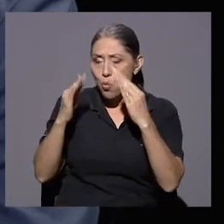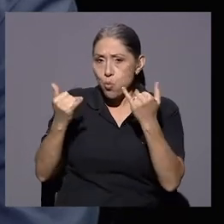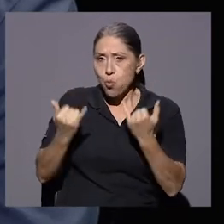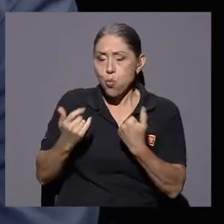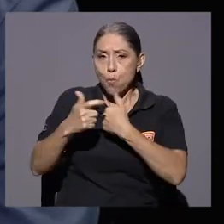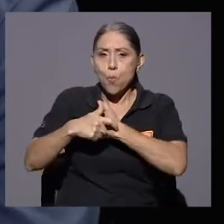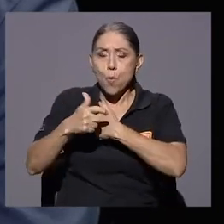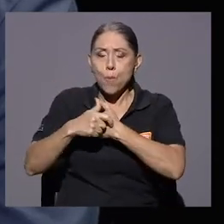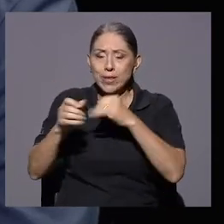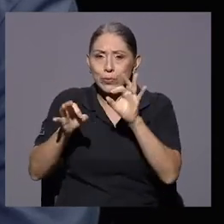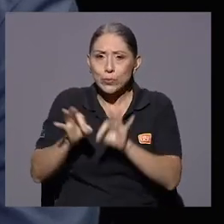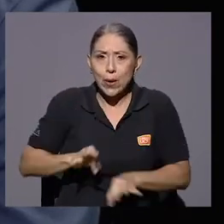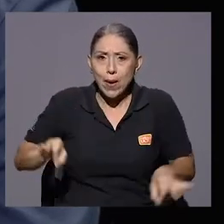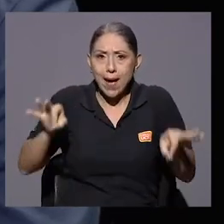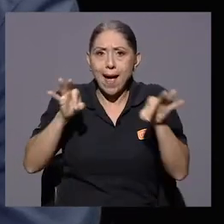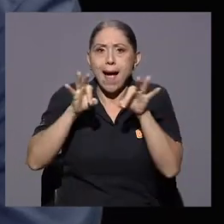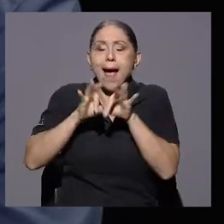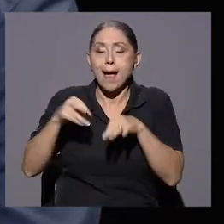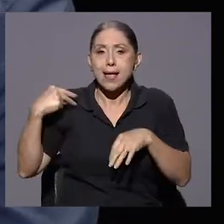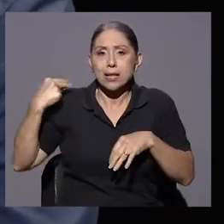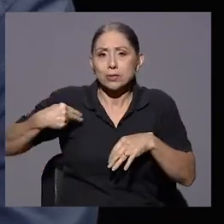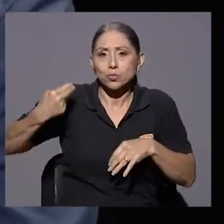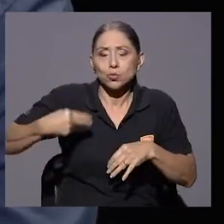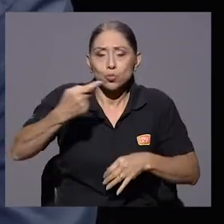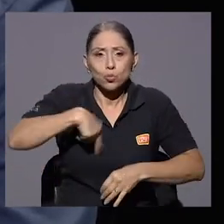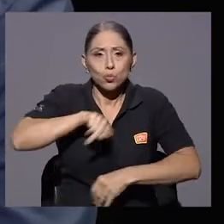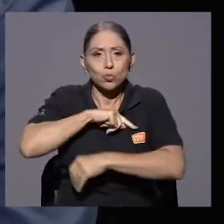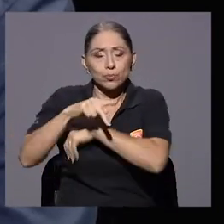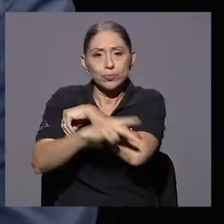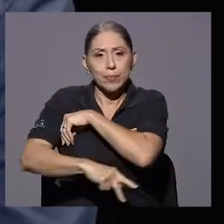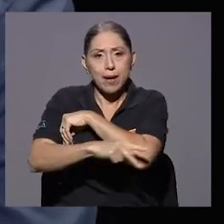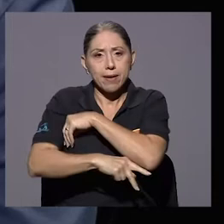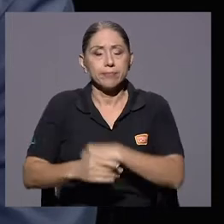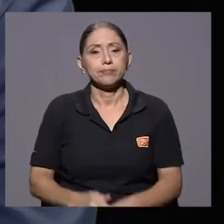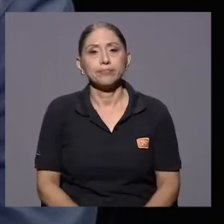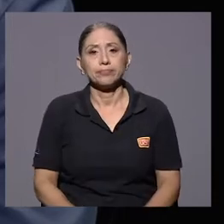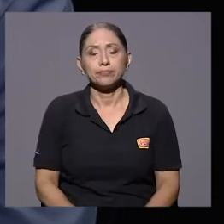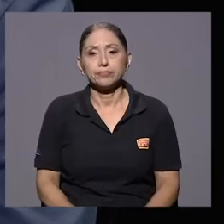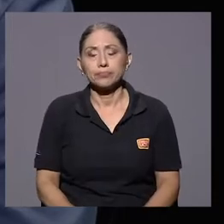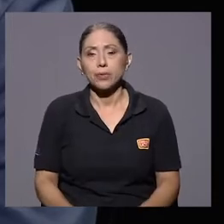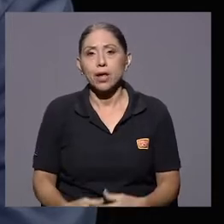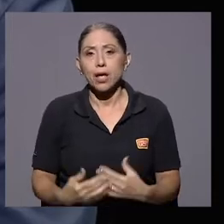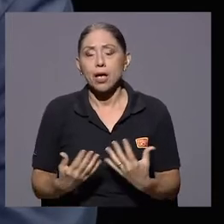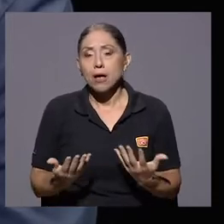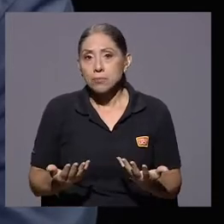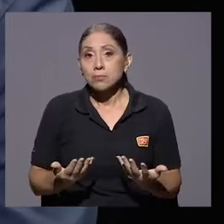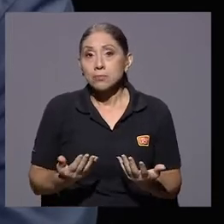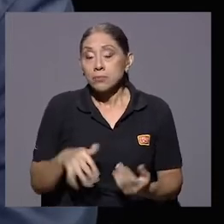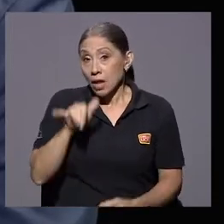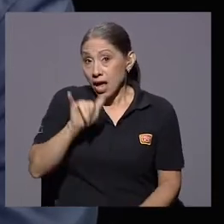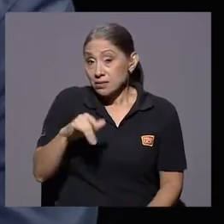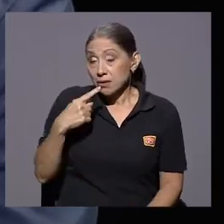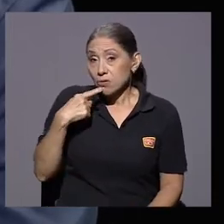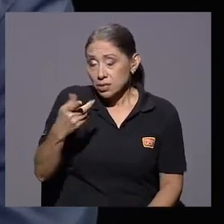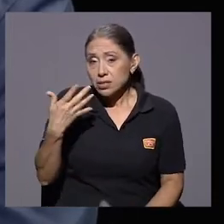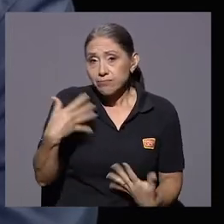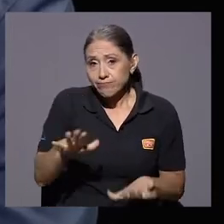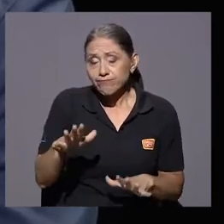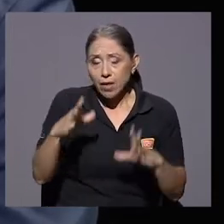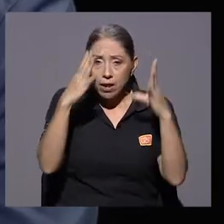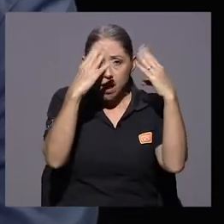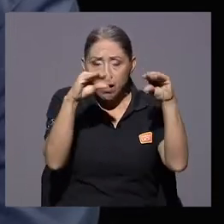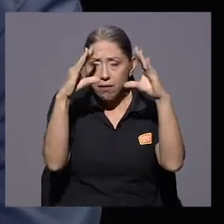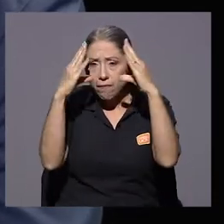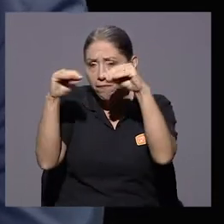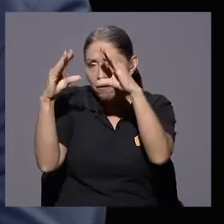momento tan trascendental en la historia de nuestro país, porque así lo dice la historia, ¿verdad?, de los datos,